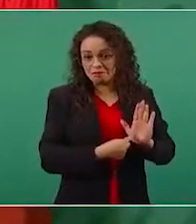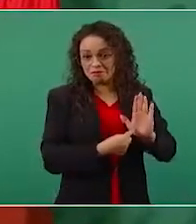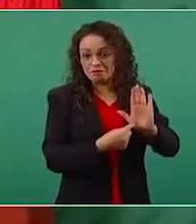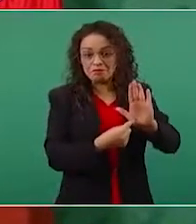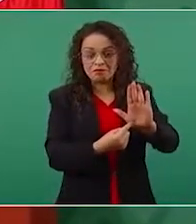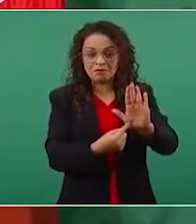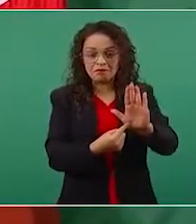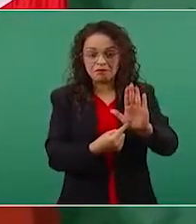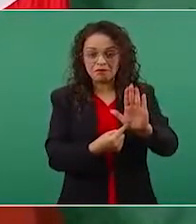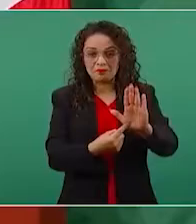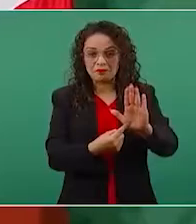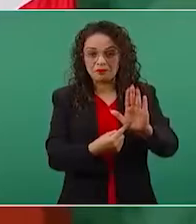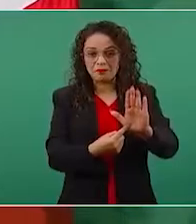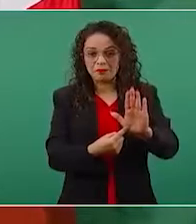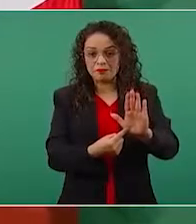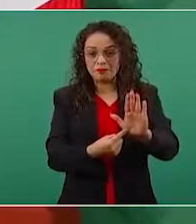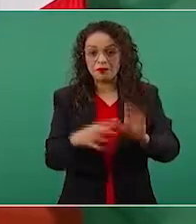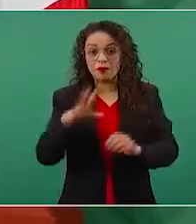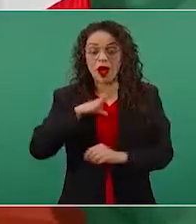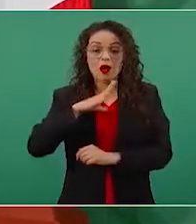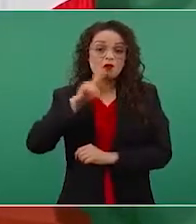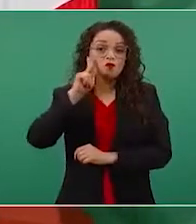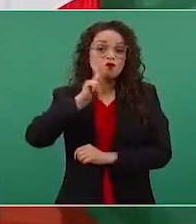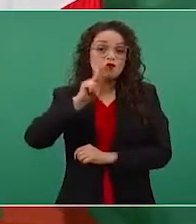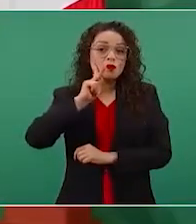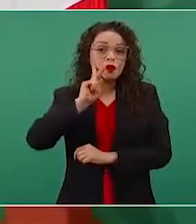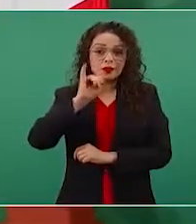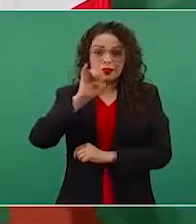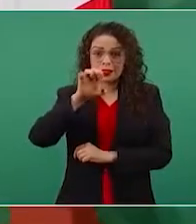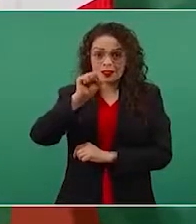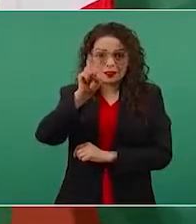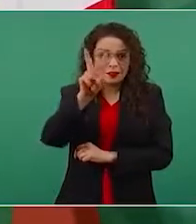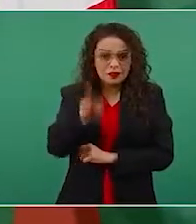de que es real.